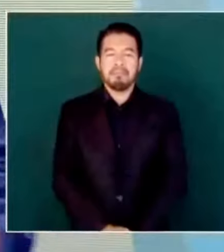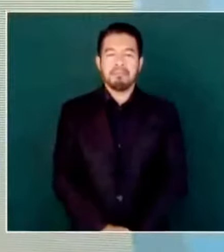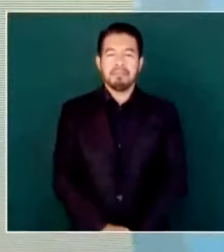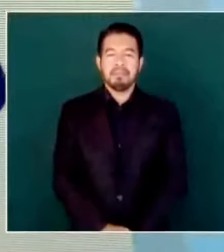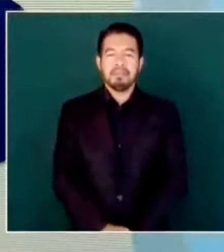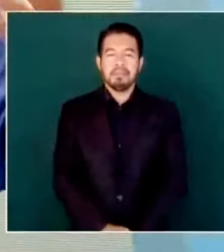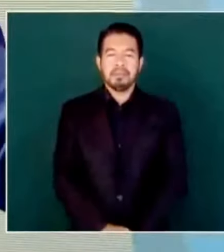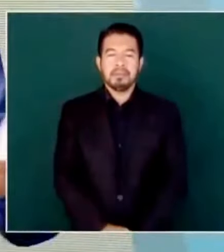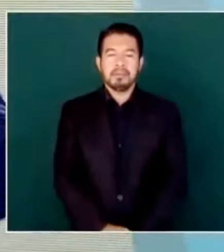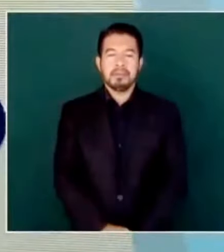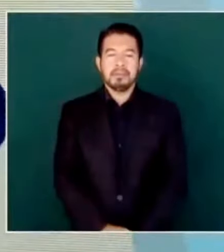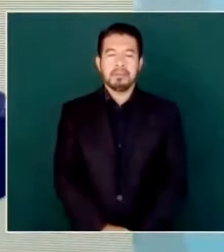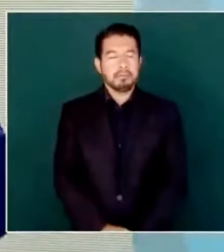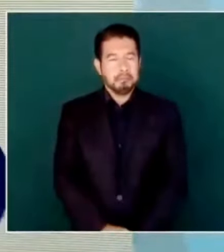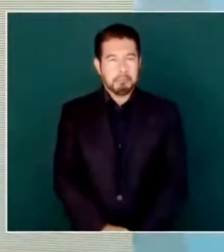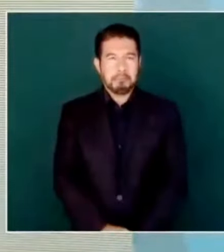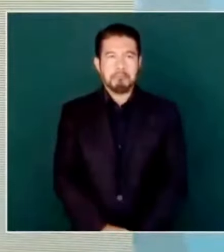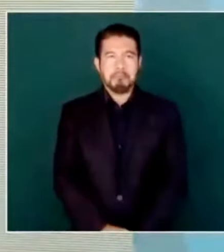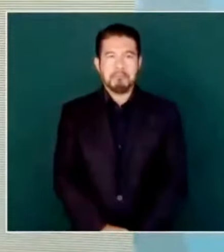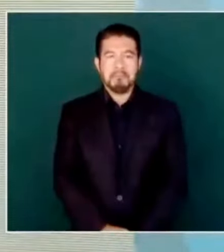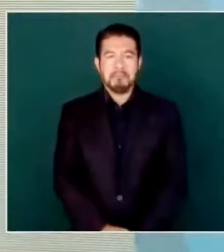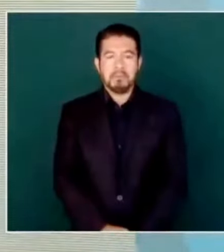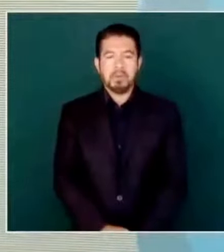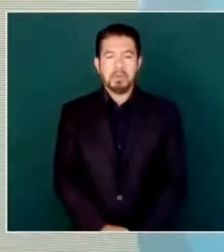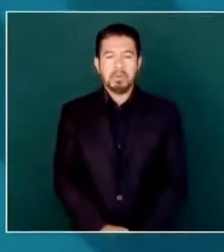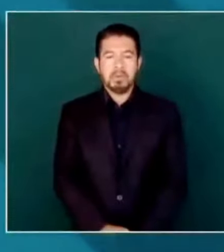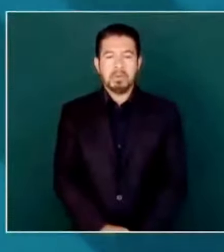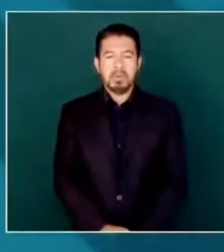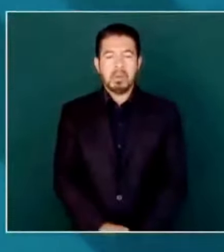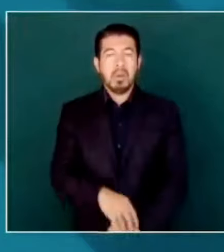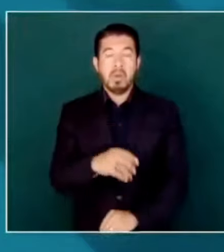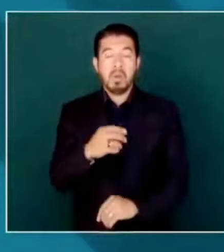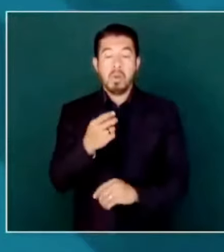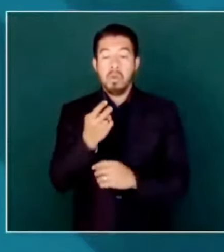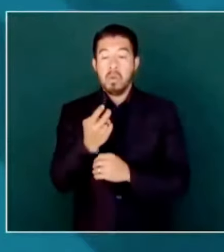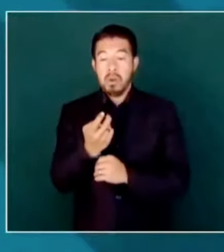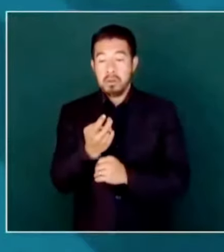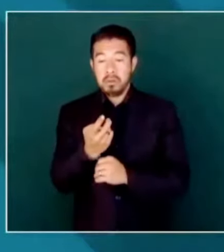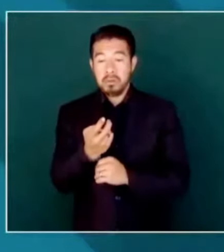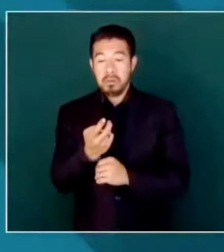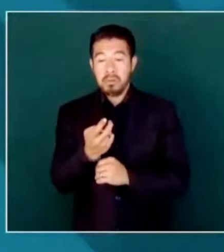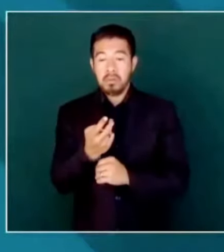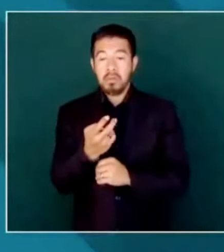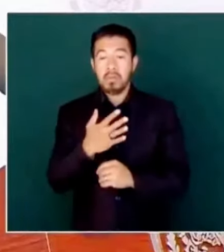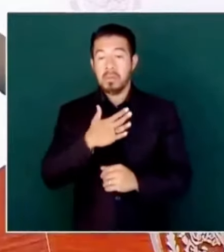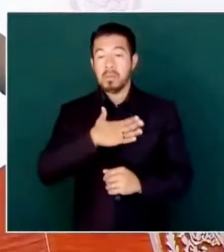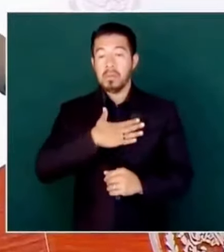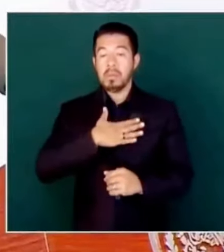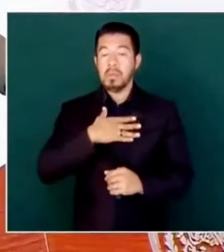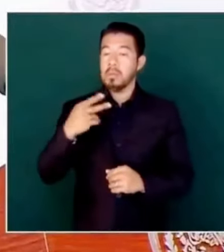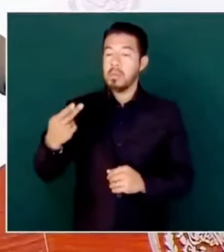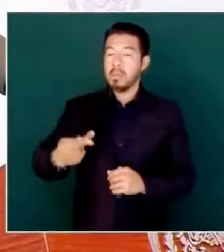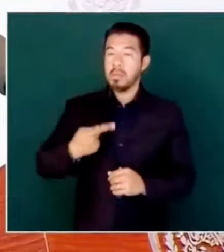Por eso, si me preguntan